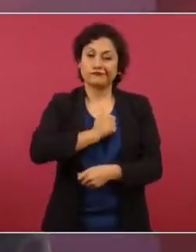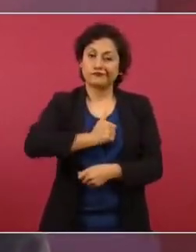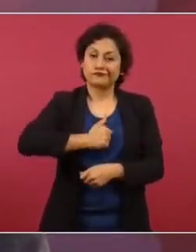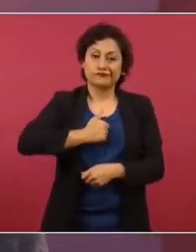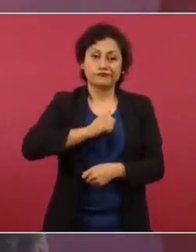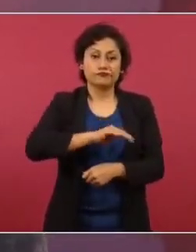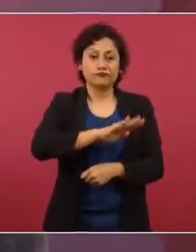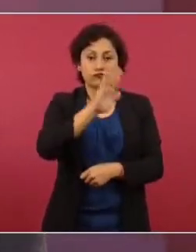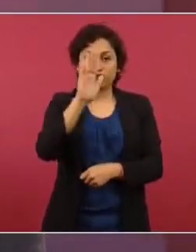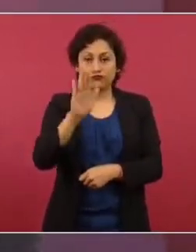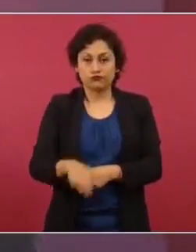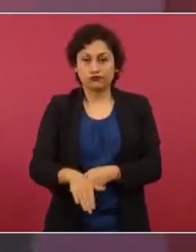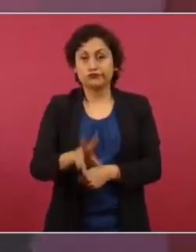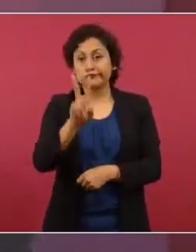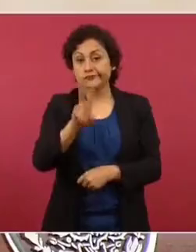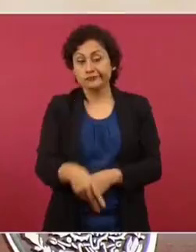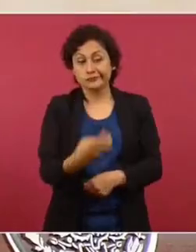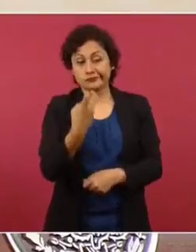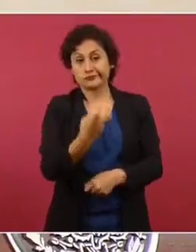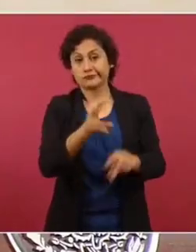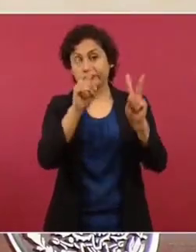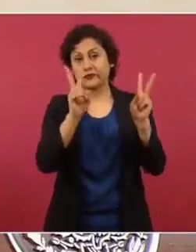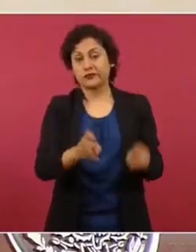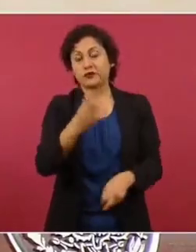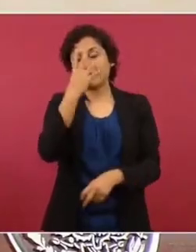muy triste que esto suceda.